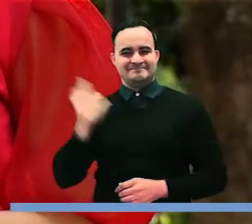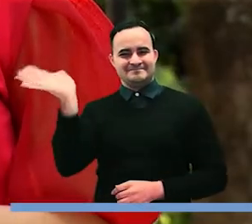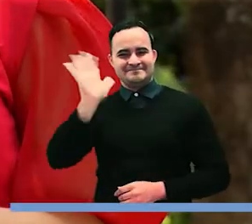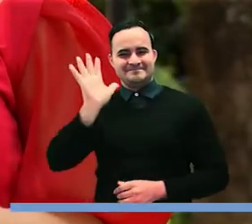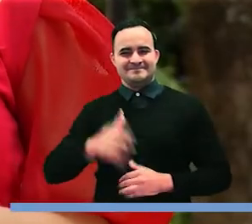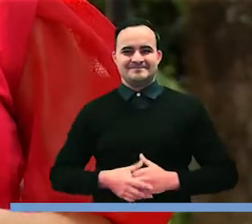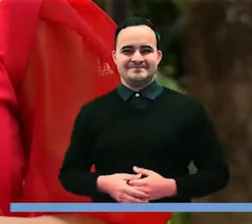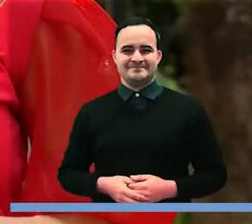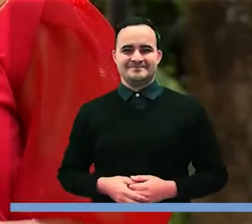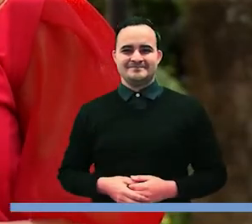futuro. ¡Hasta pronto! ¡Gracias! ¡Gracias! ¡Gracias! ¡Gracias!